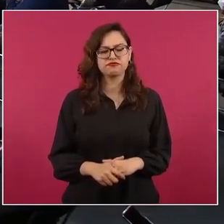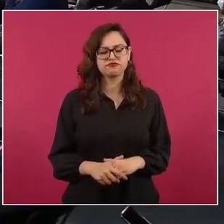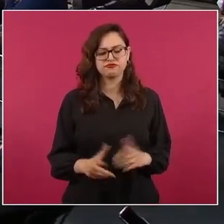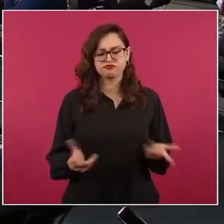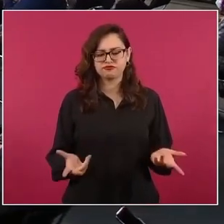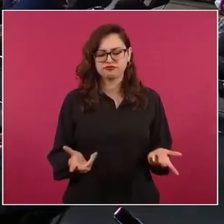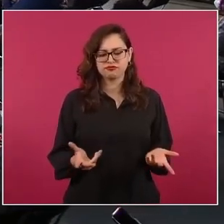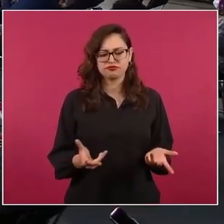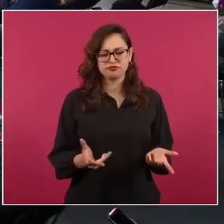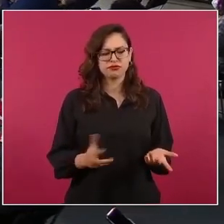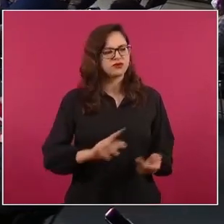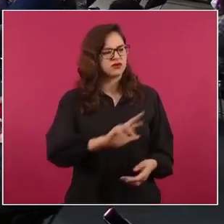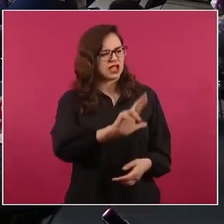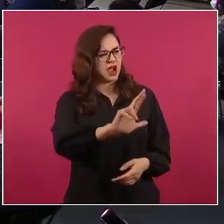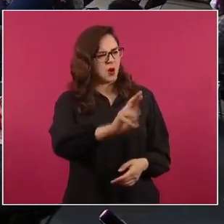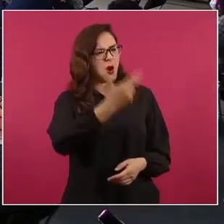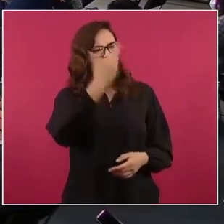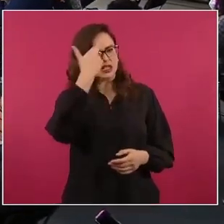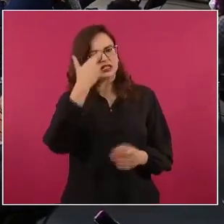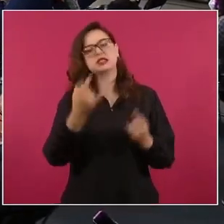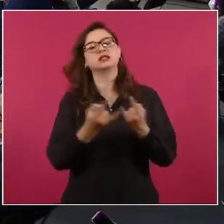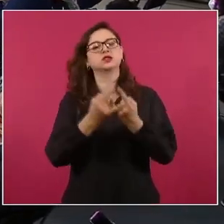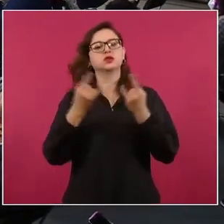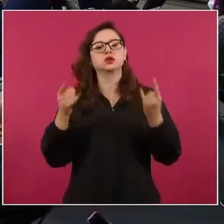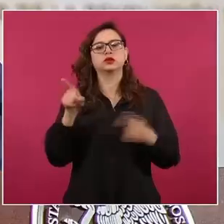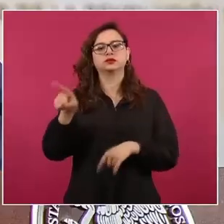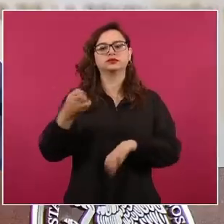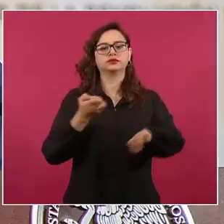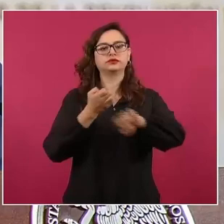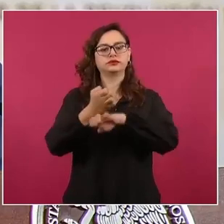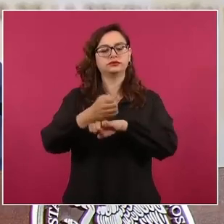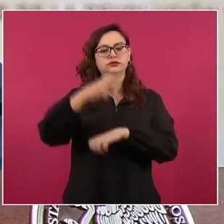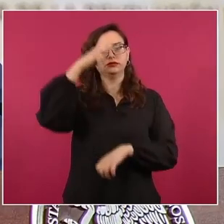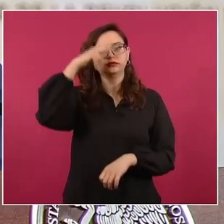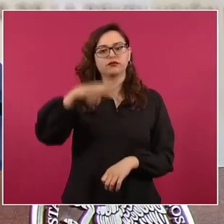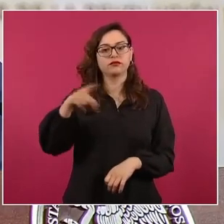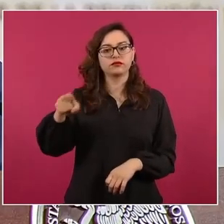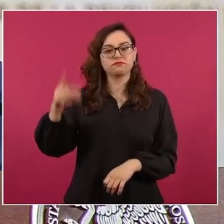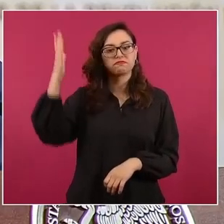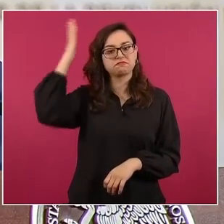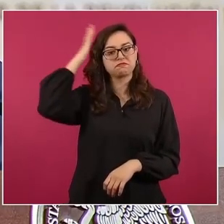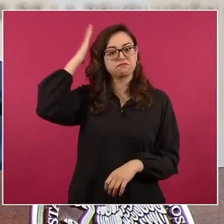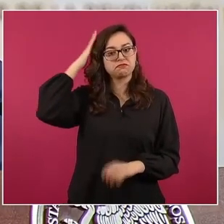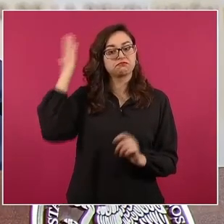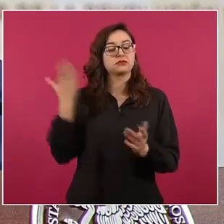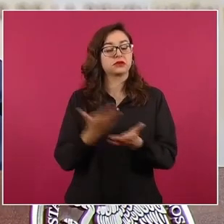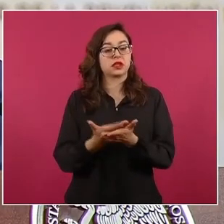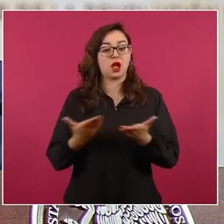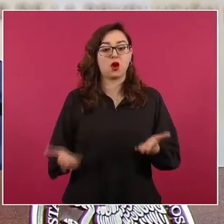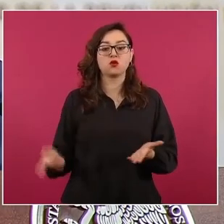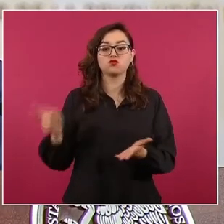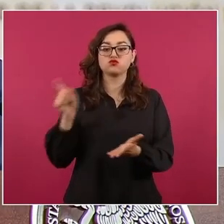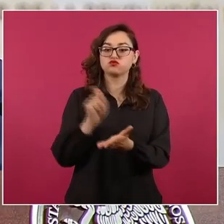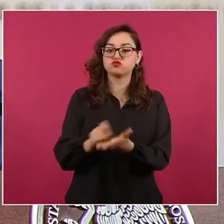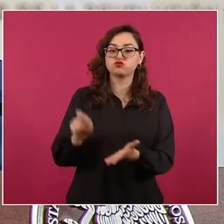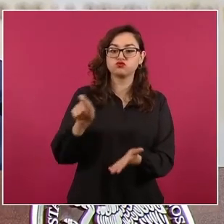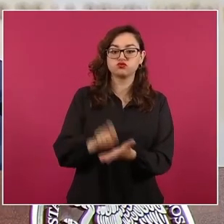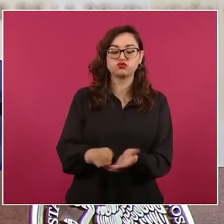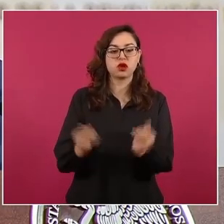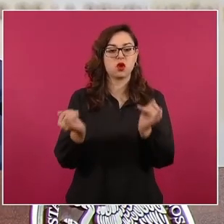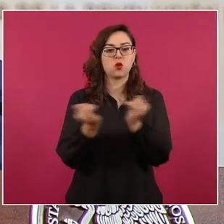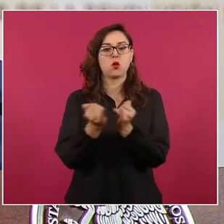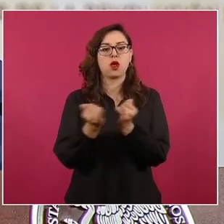del Estado de México que ahora resultó que es escritor como Carmen